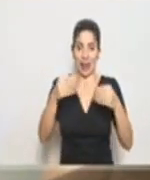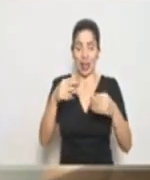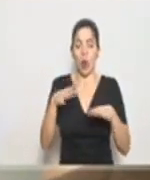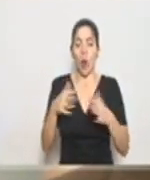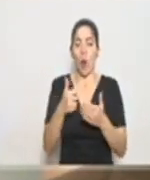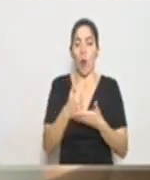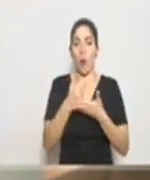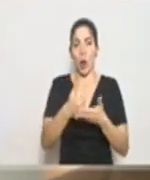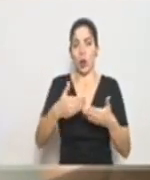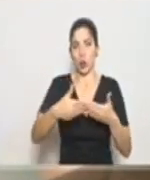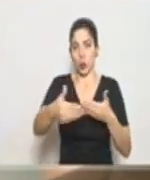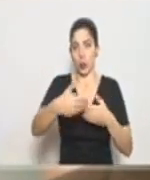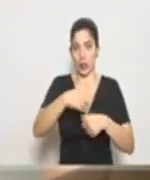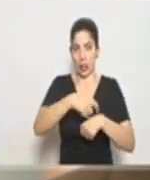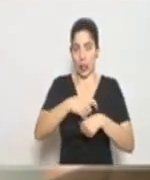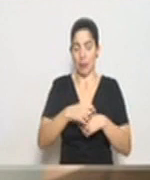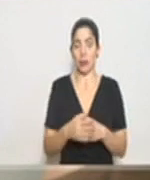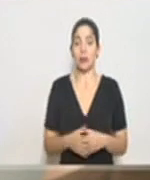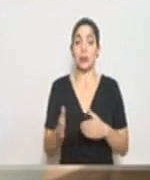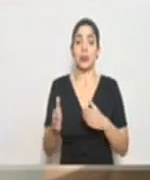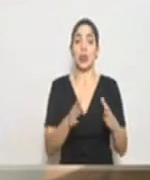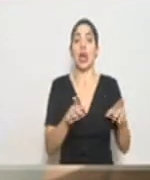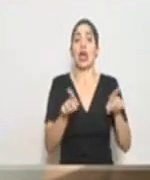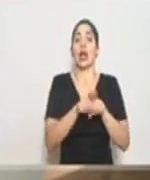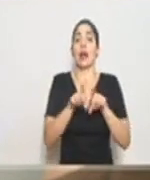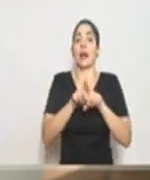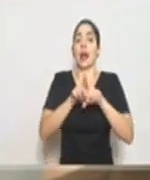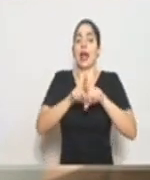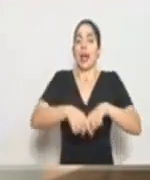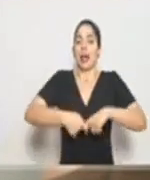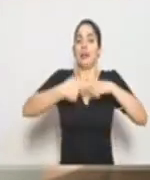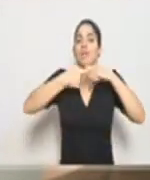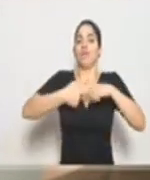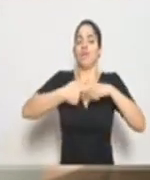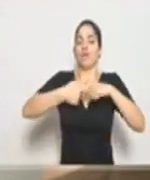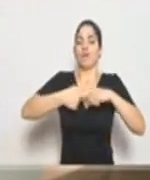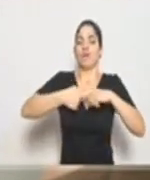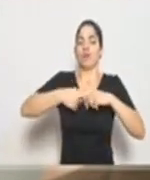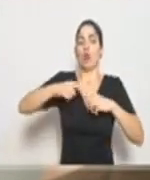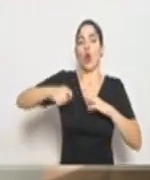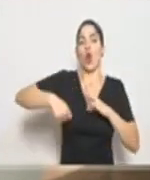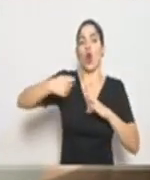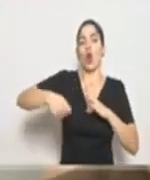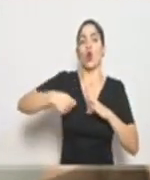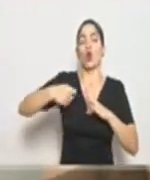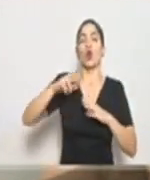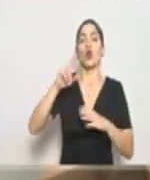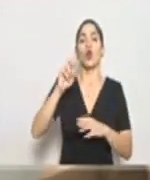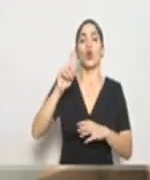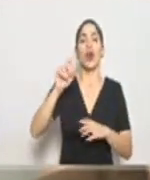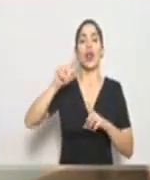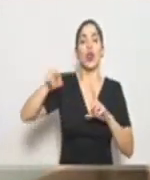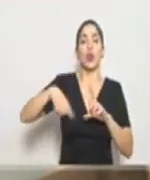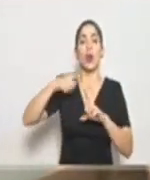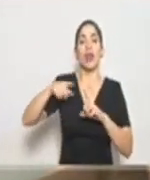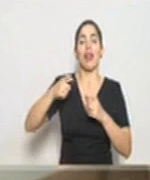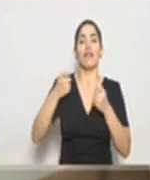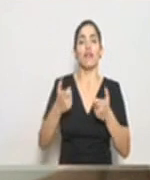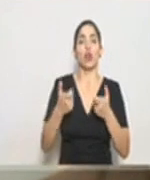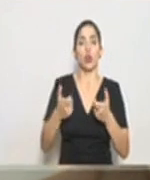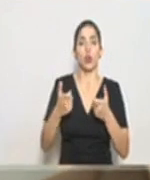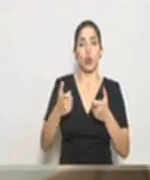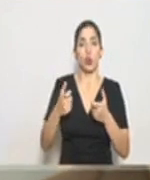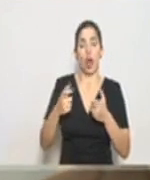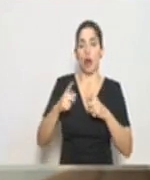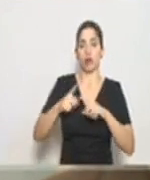periodo. También se suprimen los sorteos o la Rueda de la Fortuna a partir de mañana,